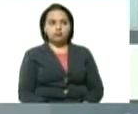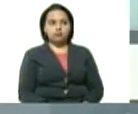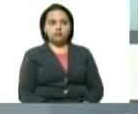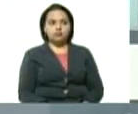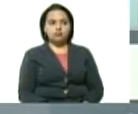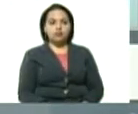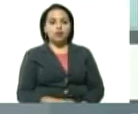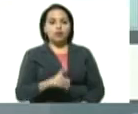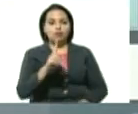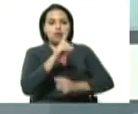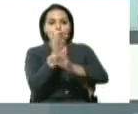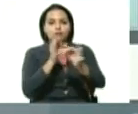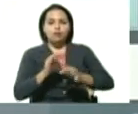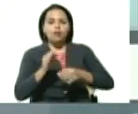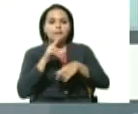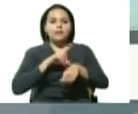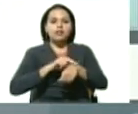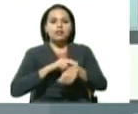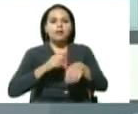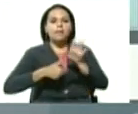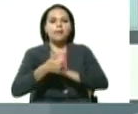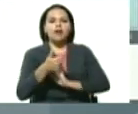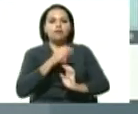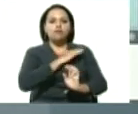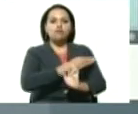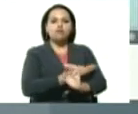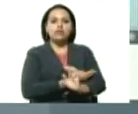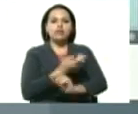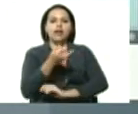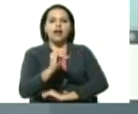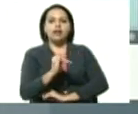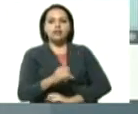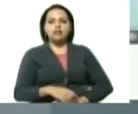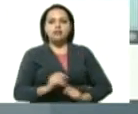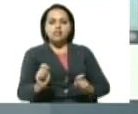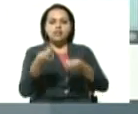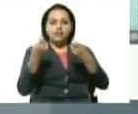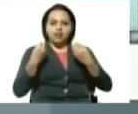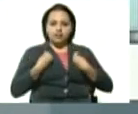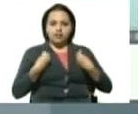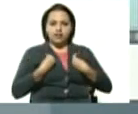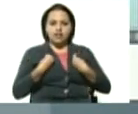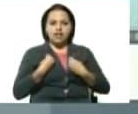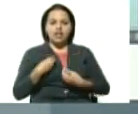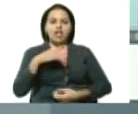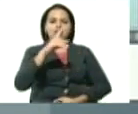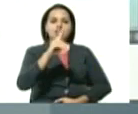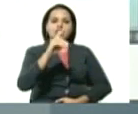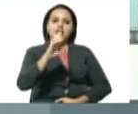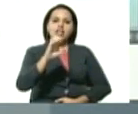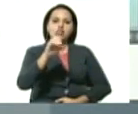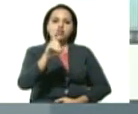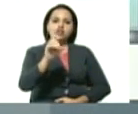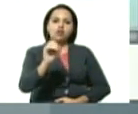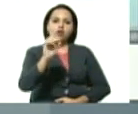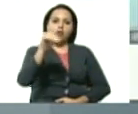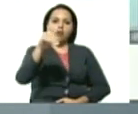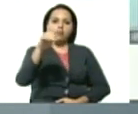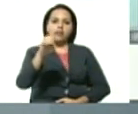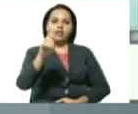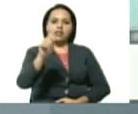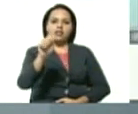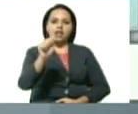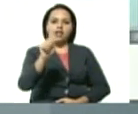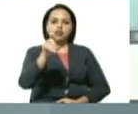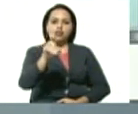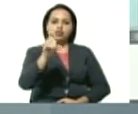medicamentos que más efectividad ha tenido para salvar vidas en los tratamientos quisiera que me hicieran algún